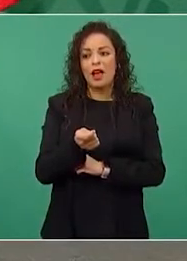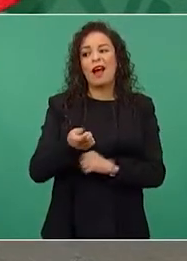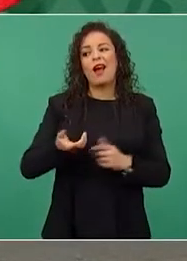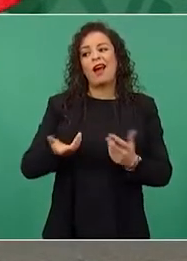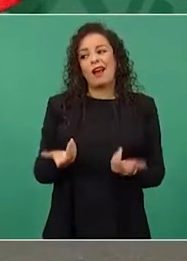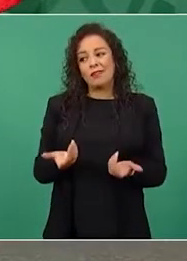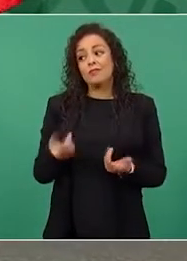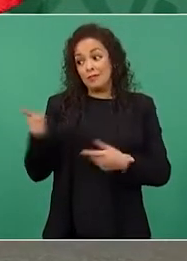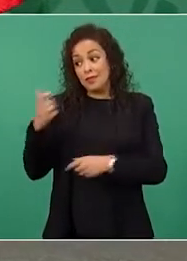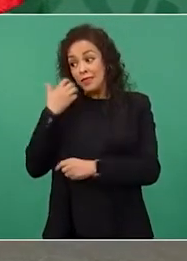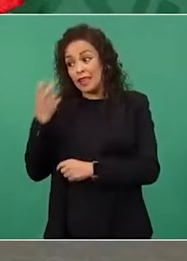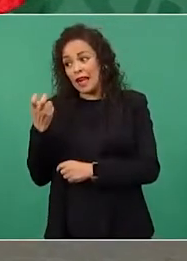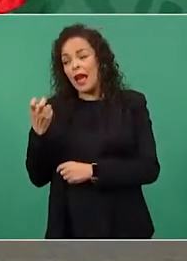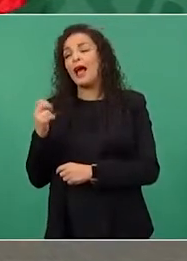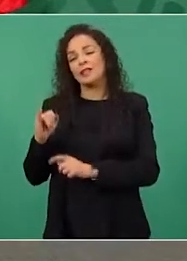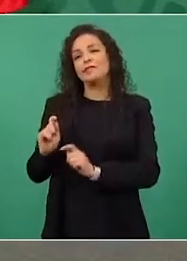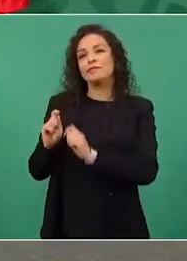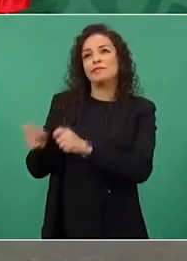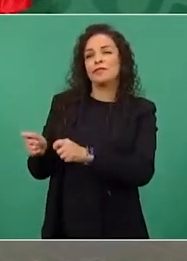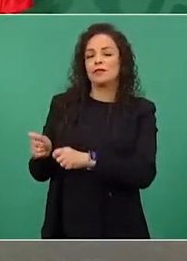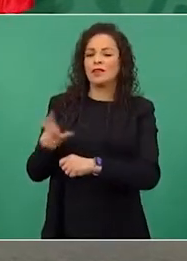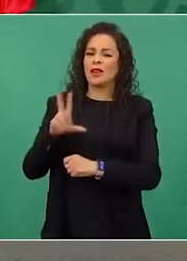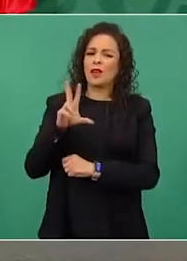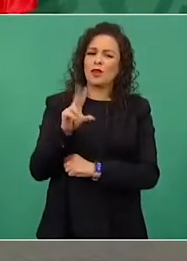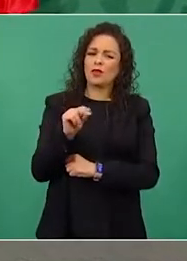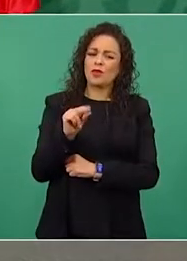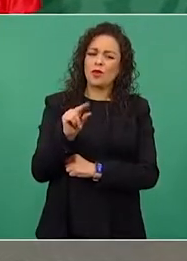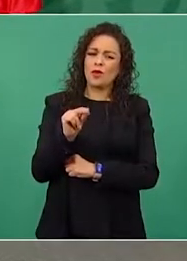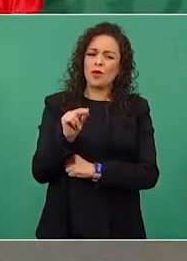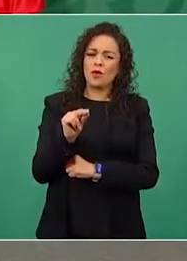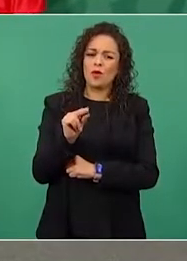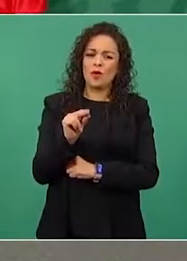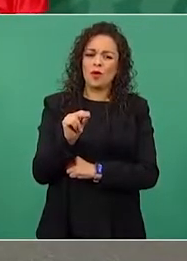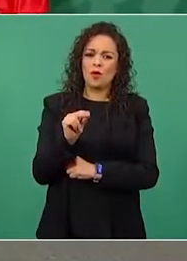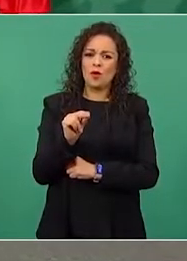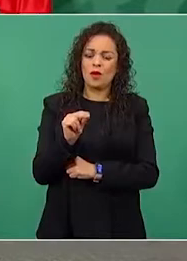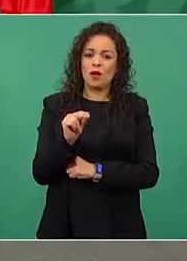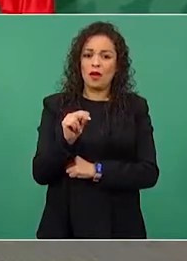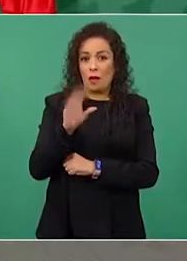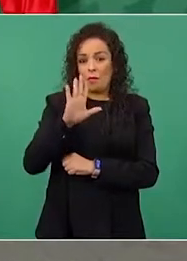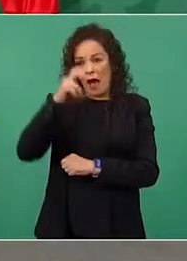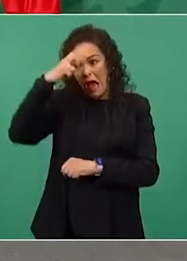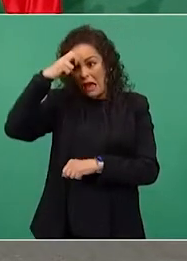no aferrarse.